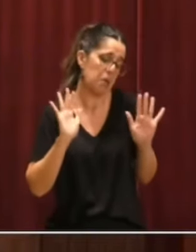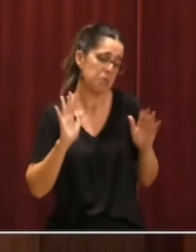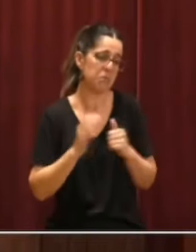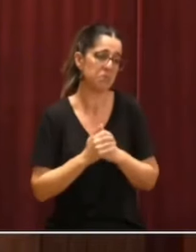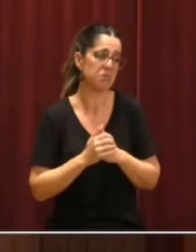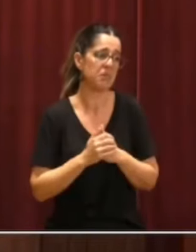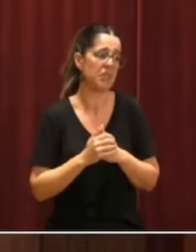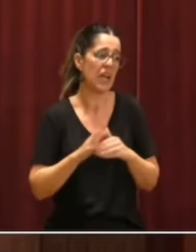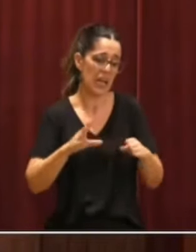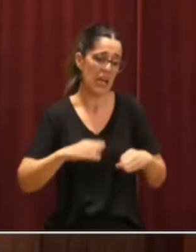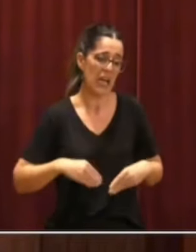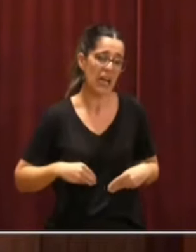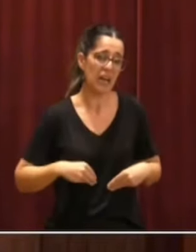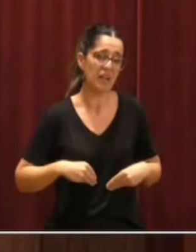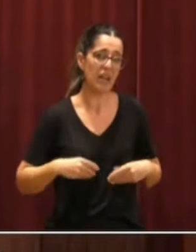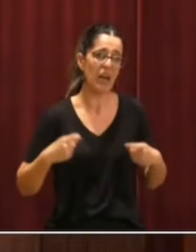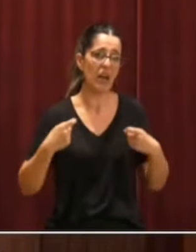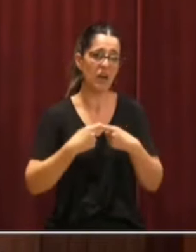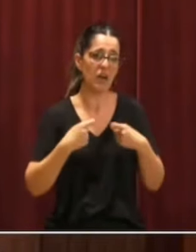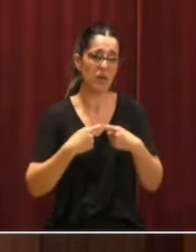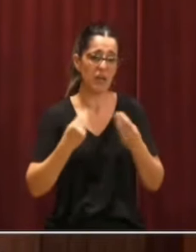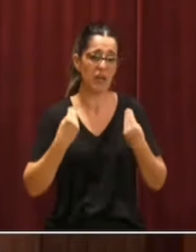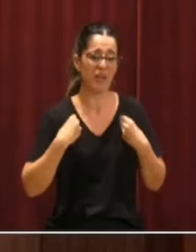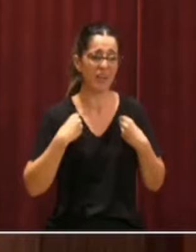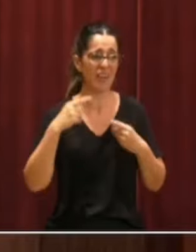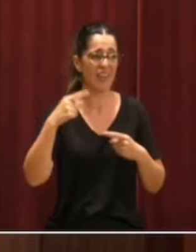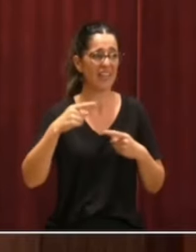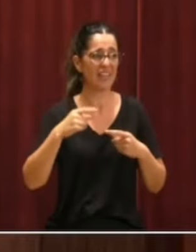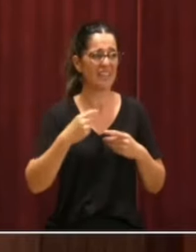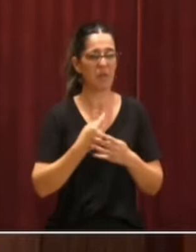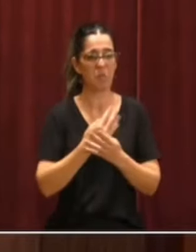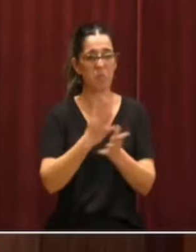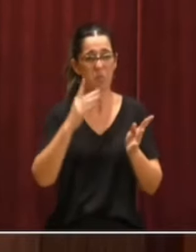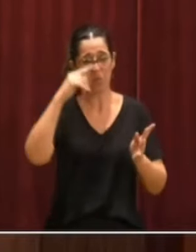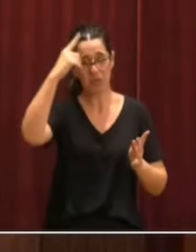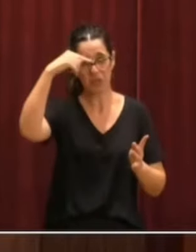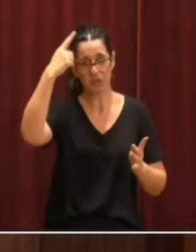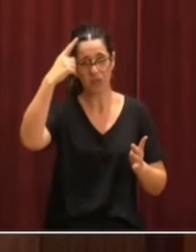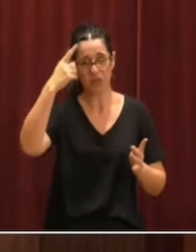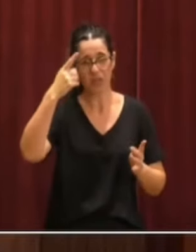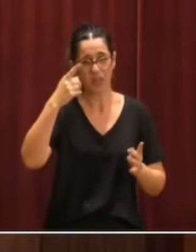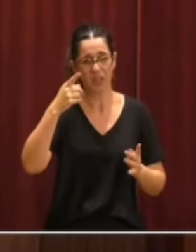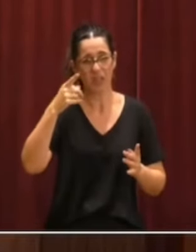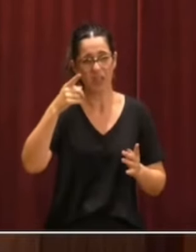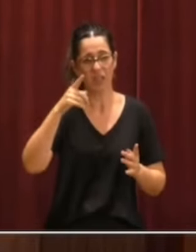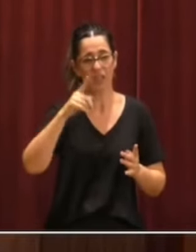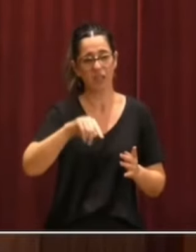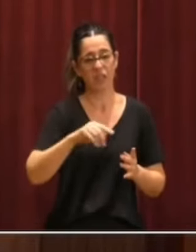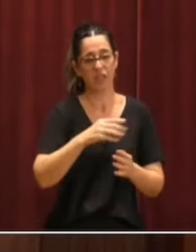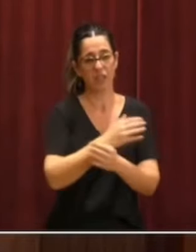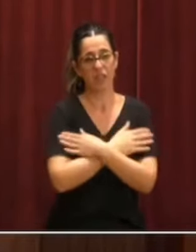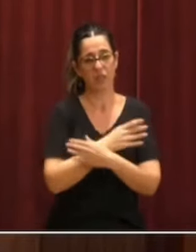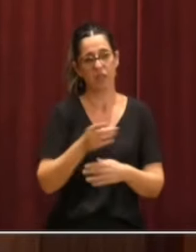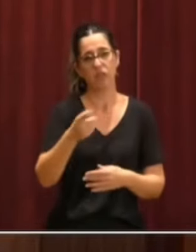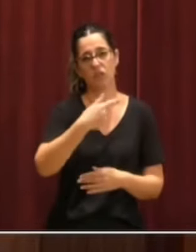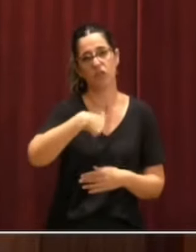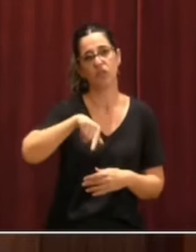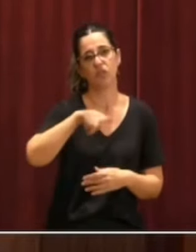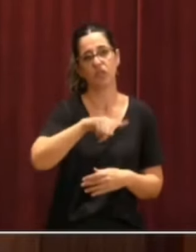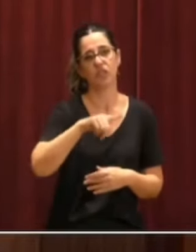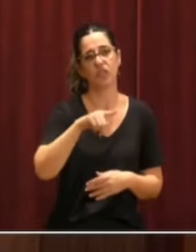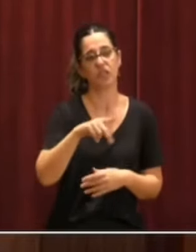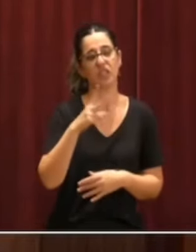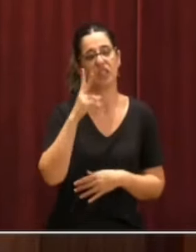lo que afecta a la convivencia en nuestros centros es esta multiculturalidad que tanto hablan ustedes. Y en vista de lo